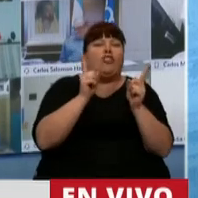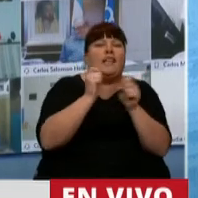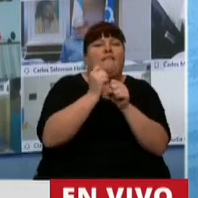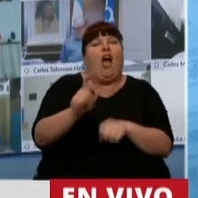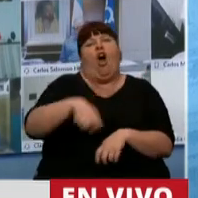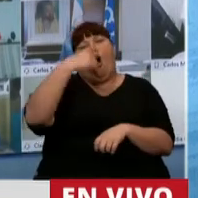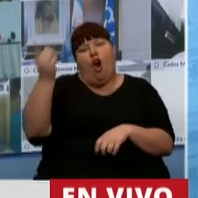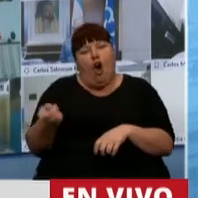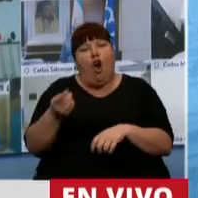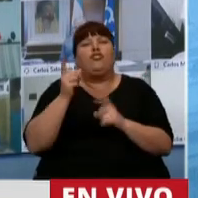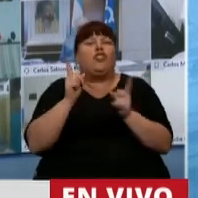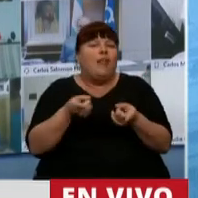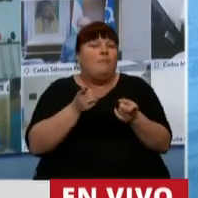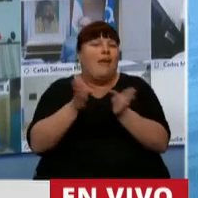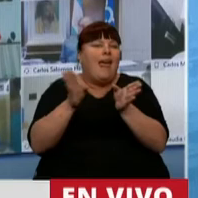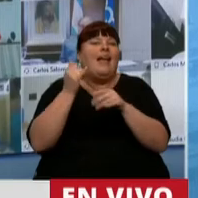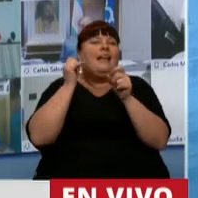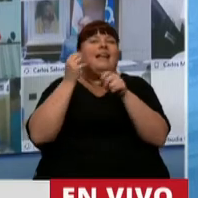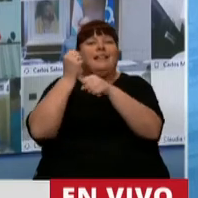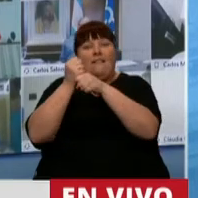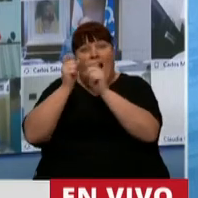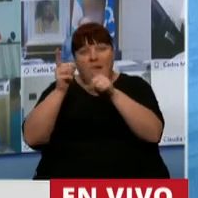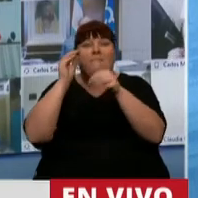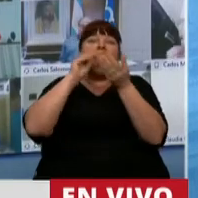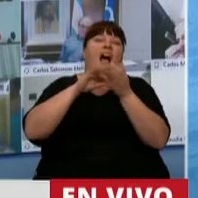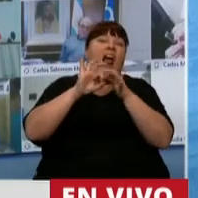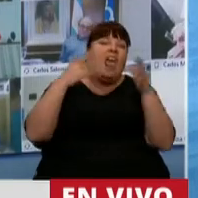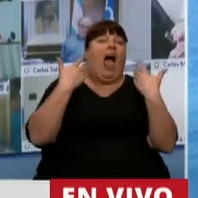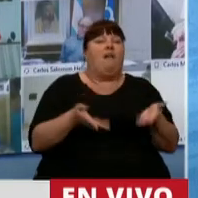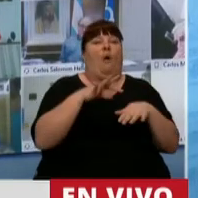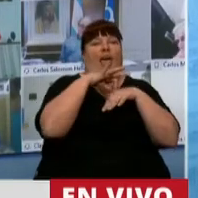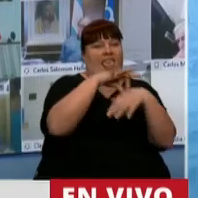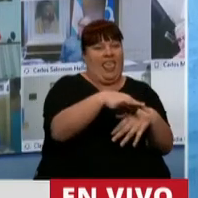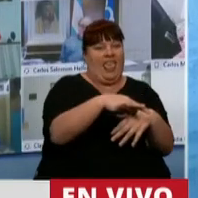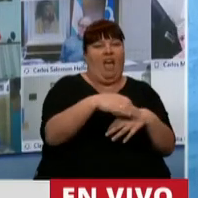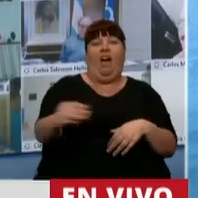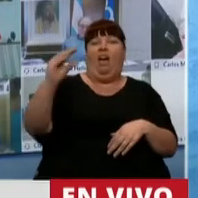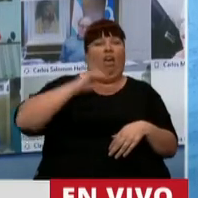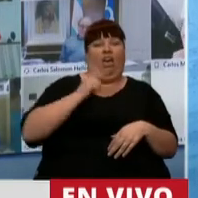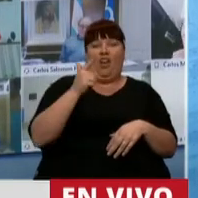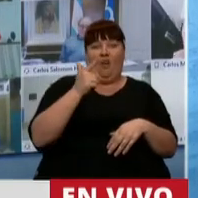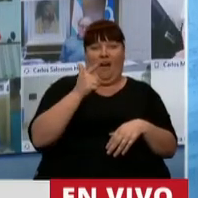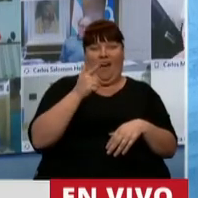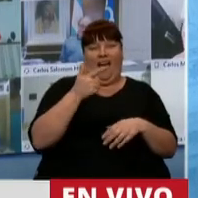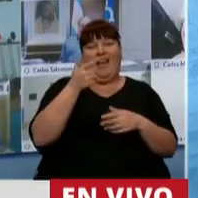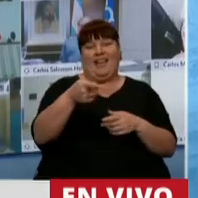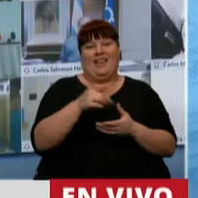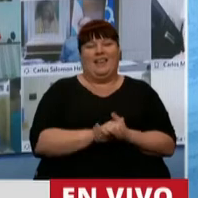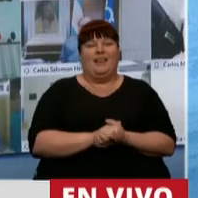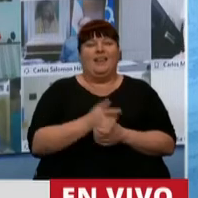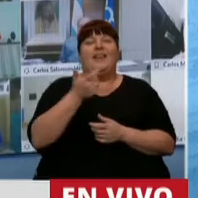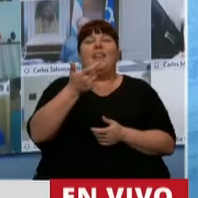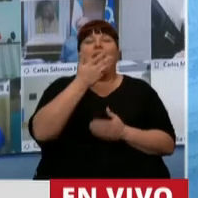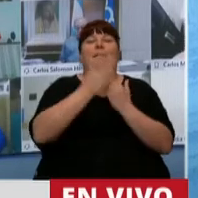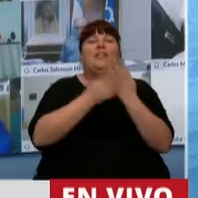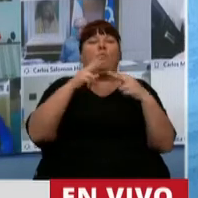dedica a ser también de guía en su tiempo libre y tampoco pudo recibir el APTUR que salió